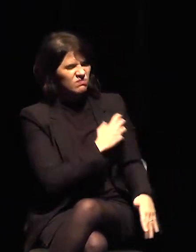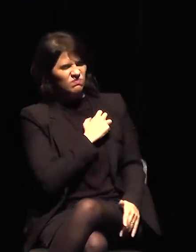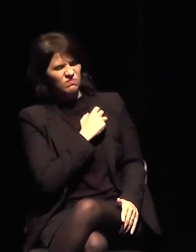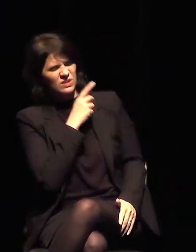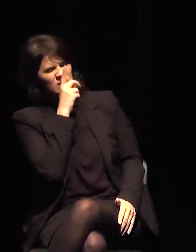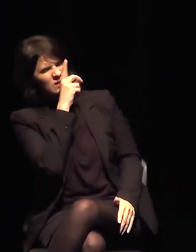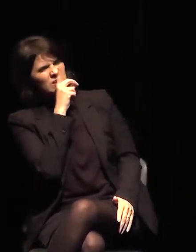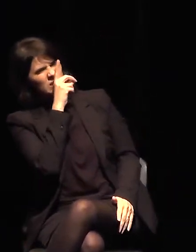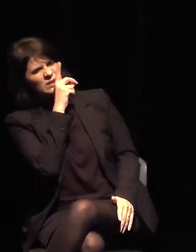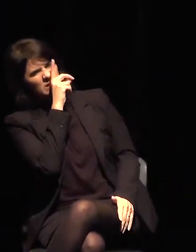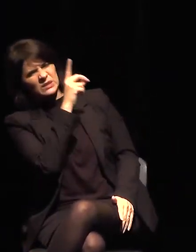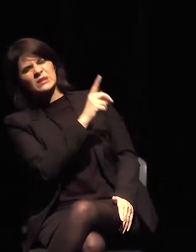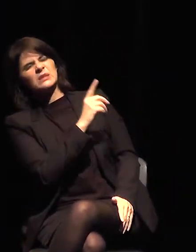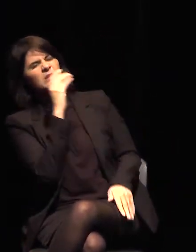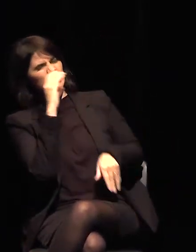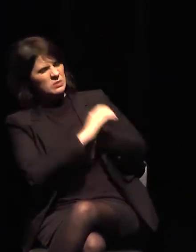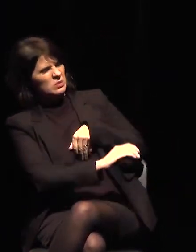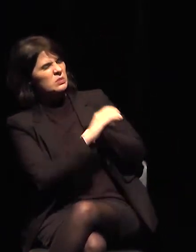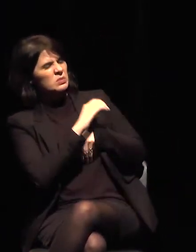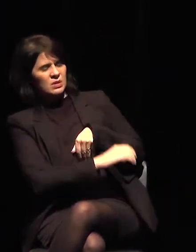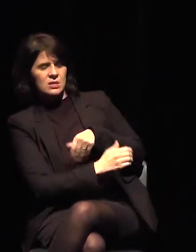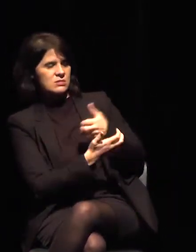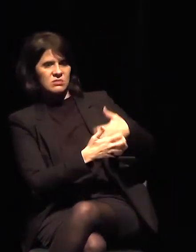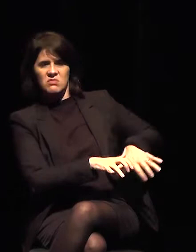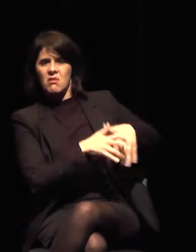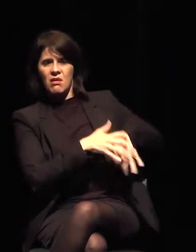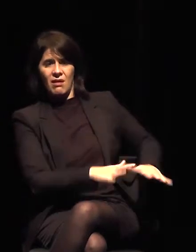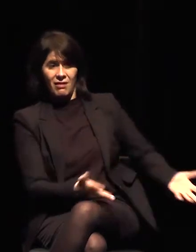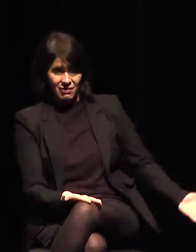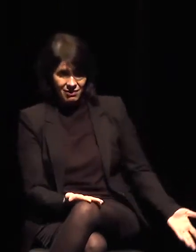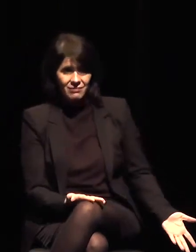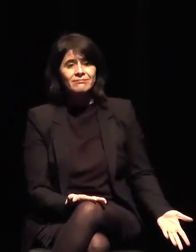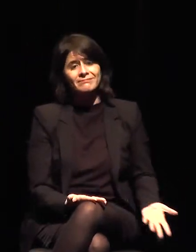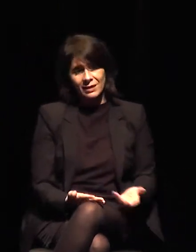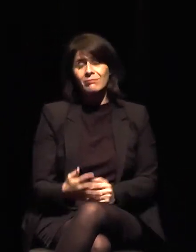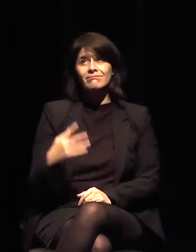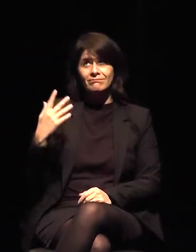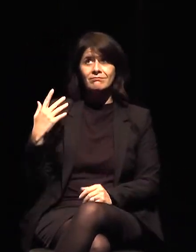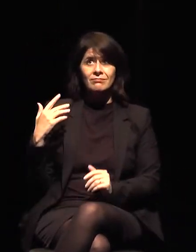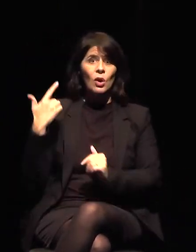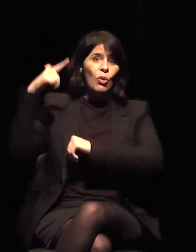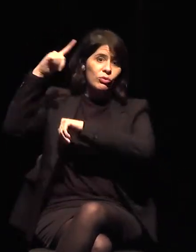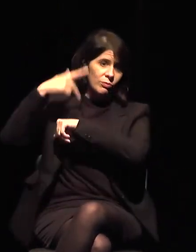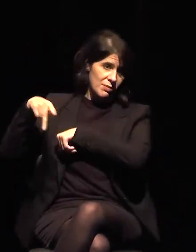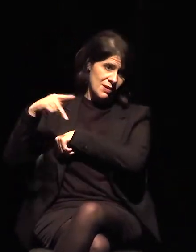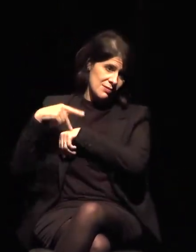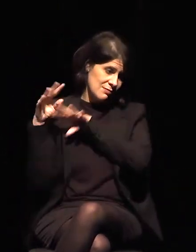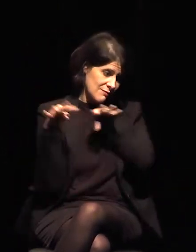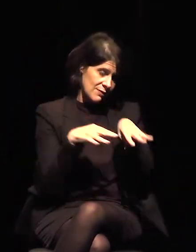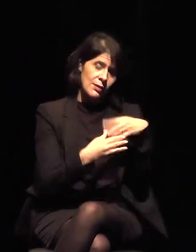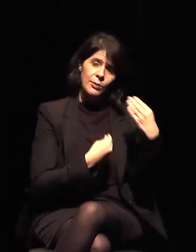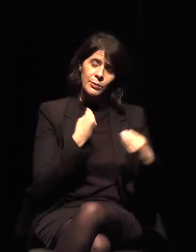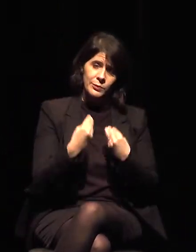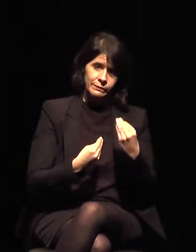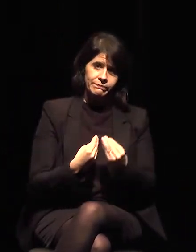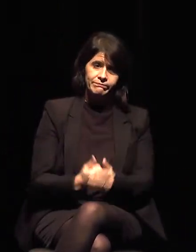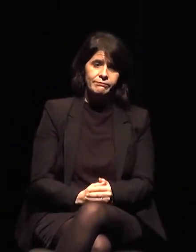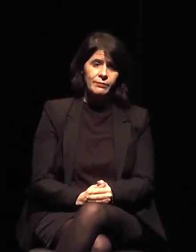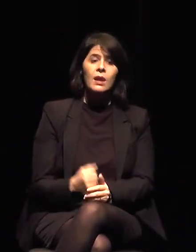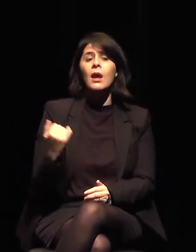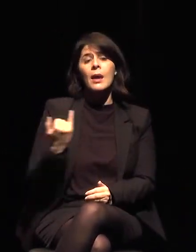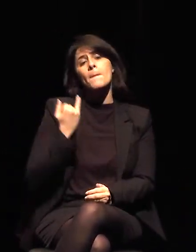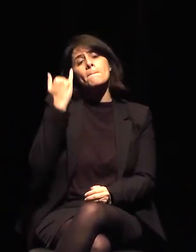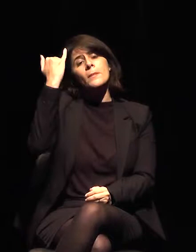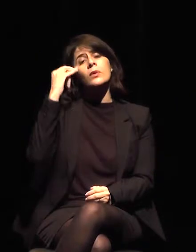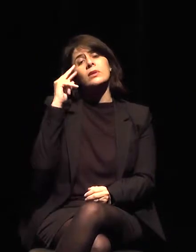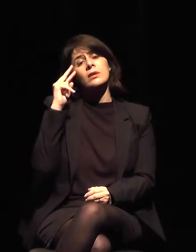de divulgar la imagen de nuestro país en otros países. Y es fundamental, por más difícil que